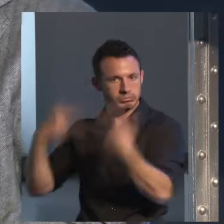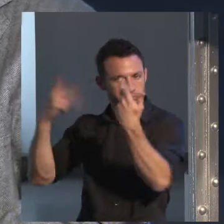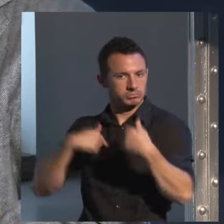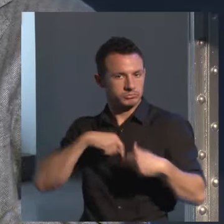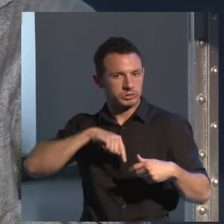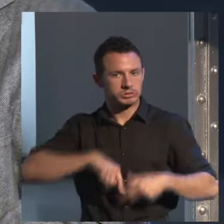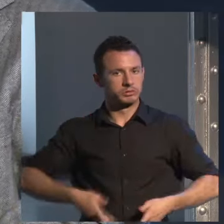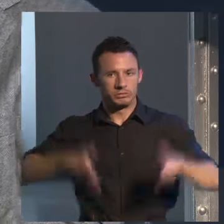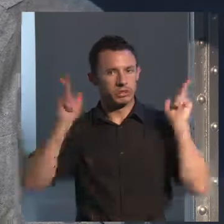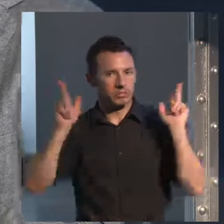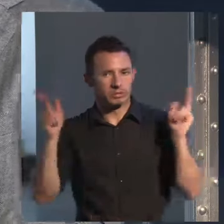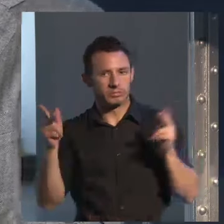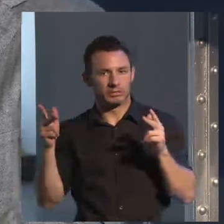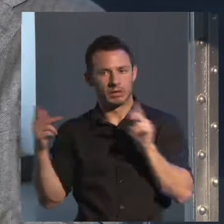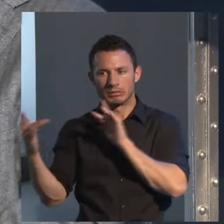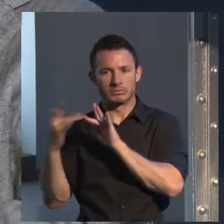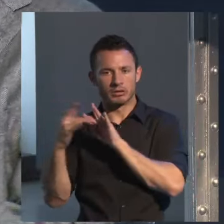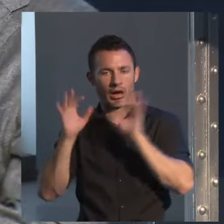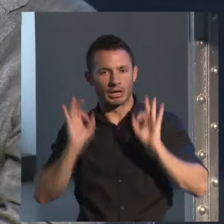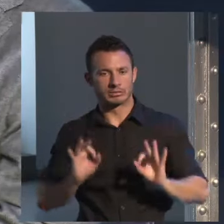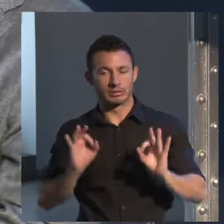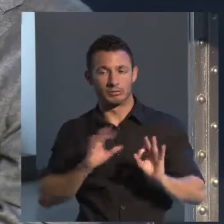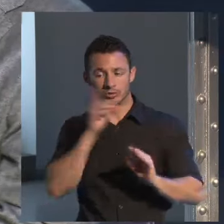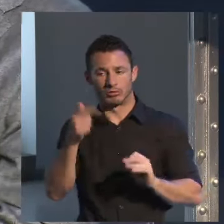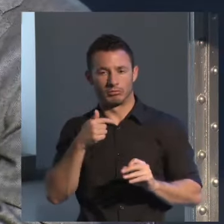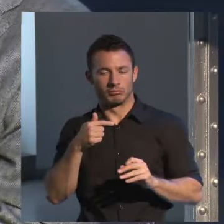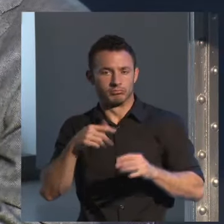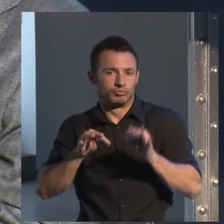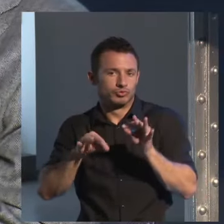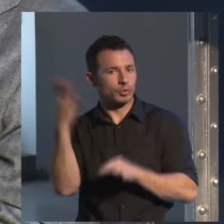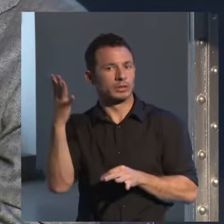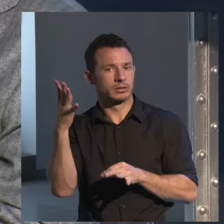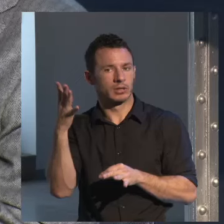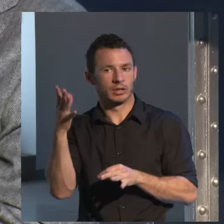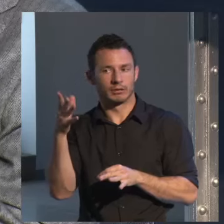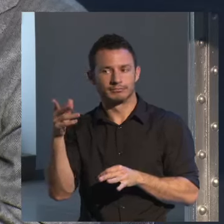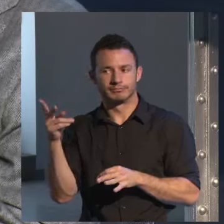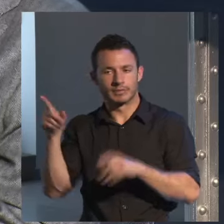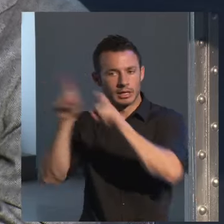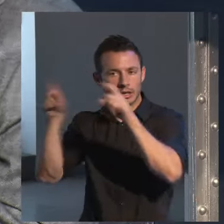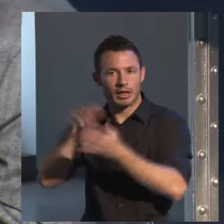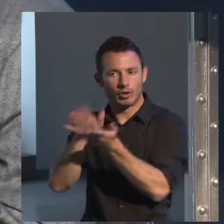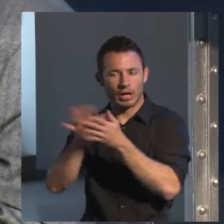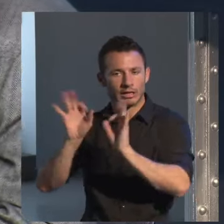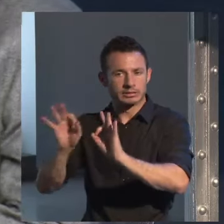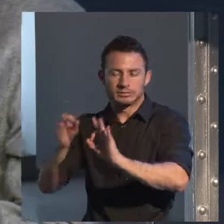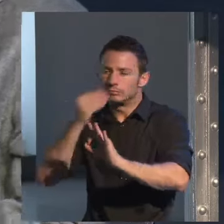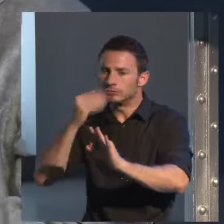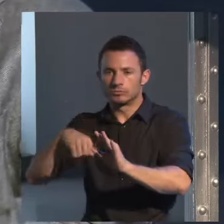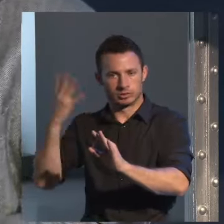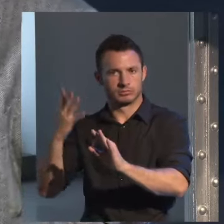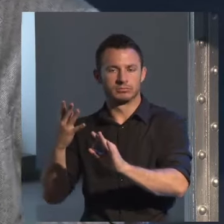Y te digo por eso que ha sido una bendición poder tener una editorial como esa, a cual esto